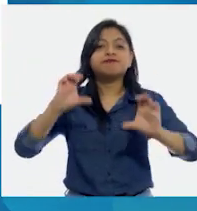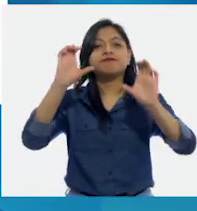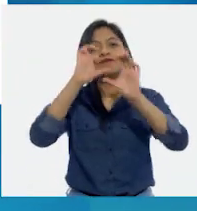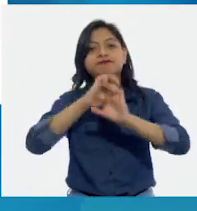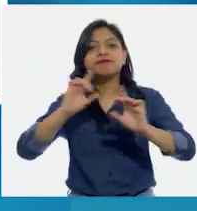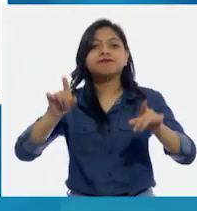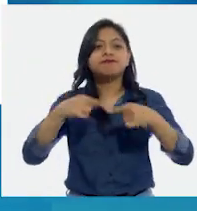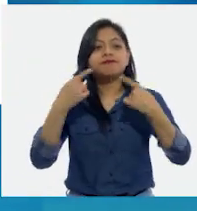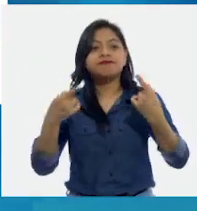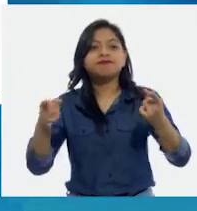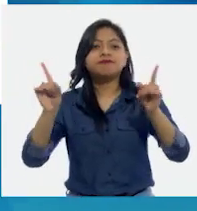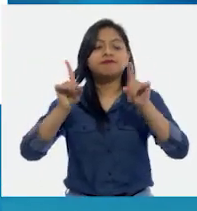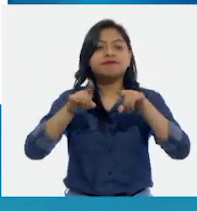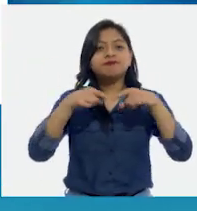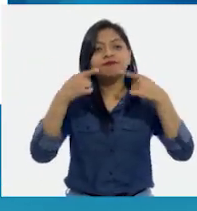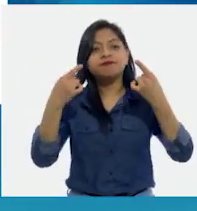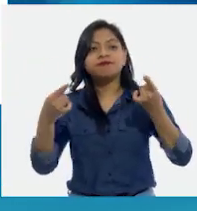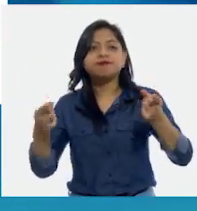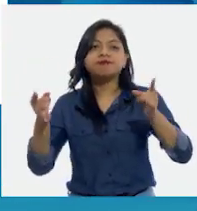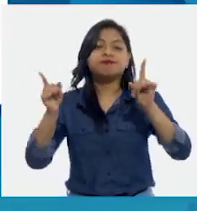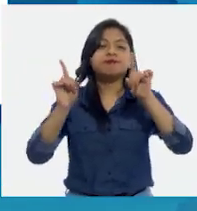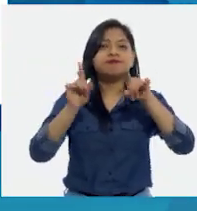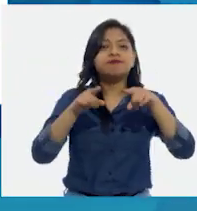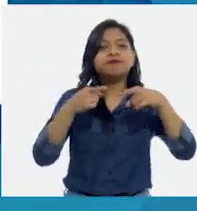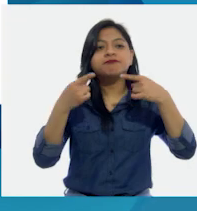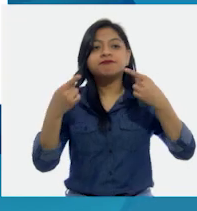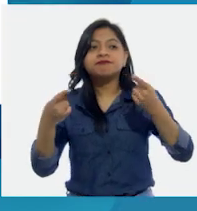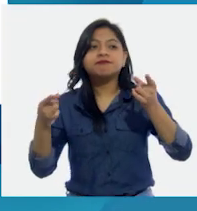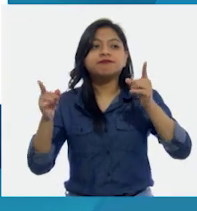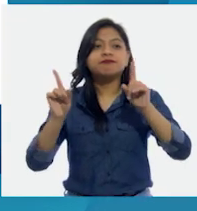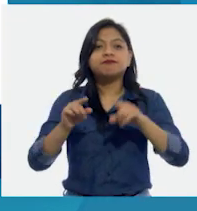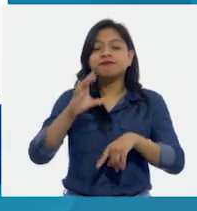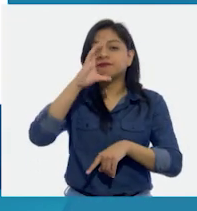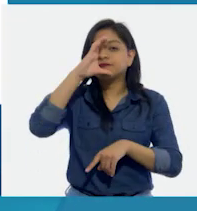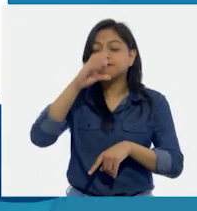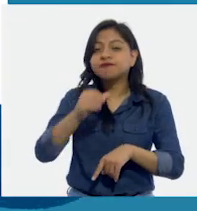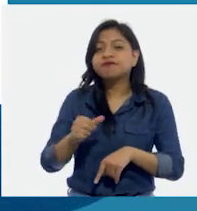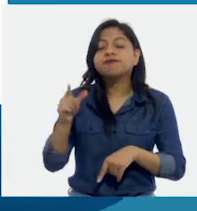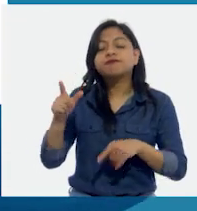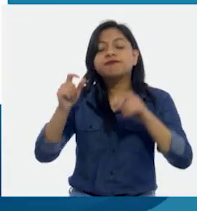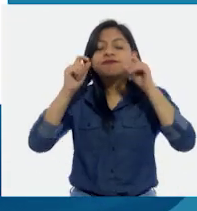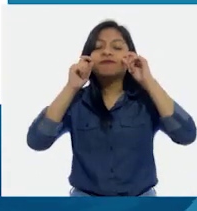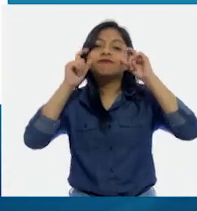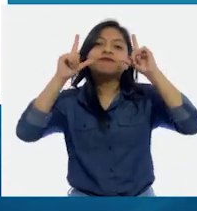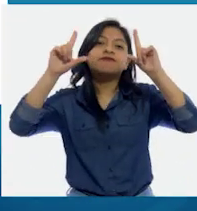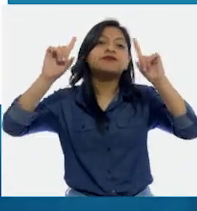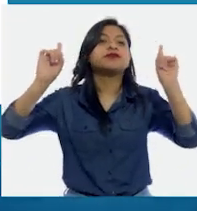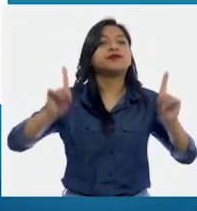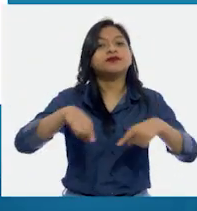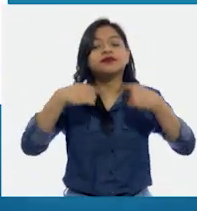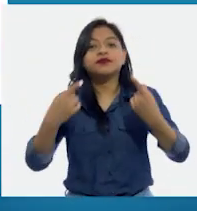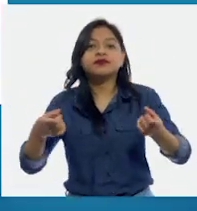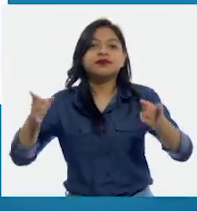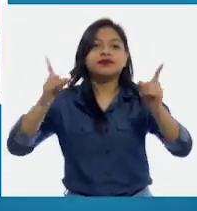Con su pico de canoa, el tucán se despertó.